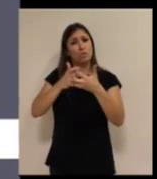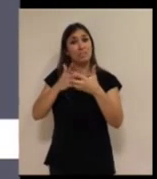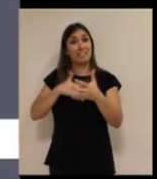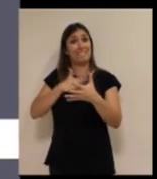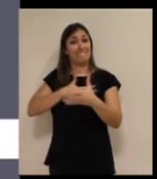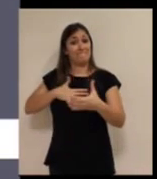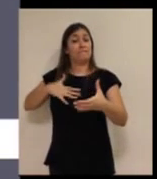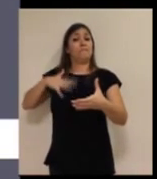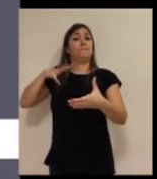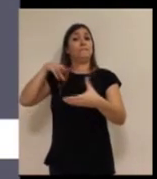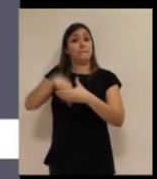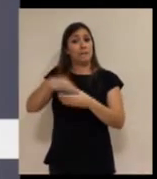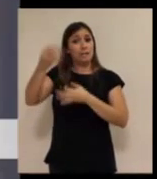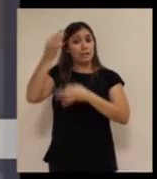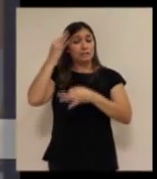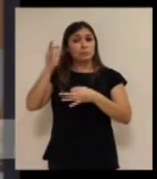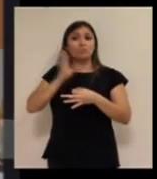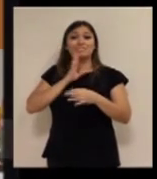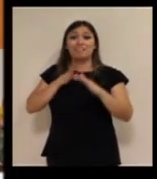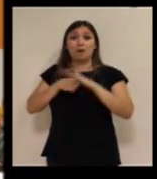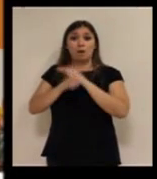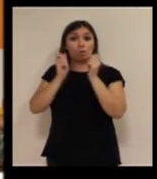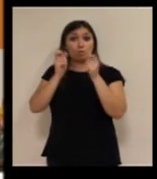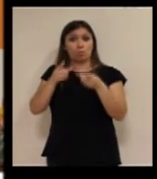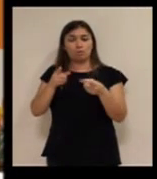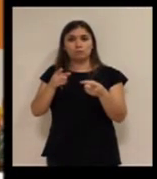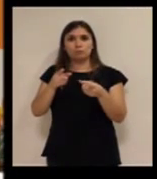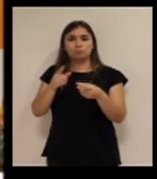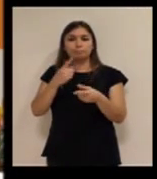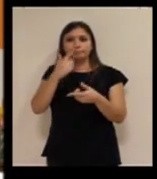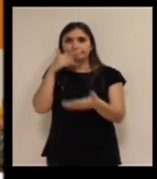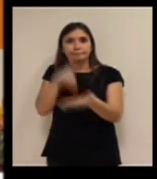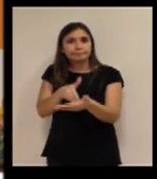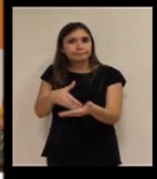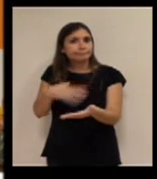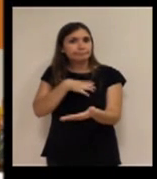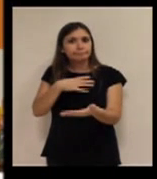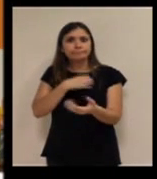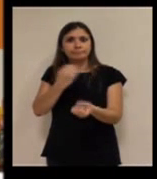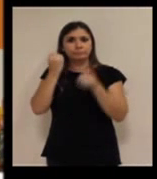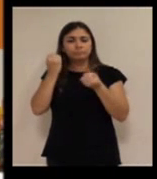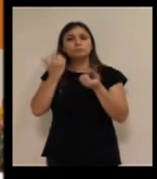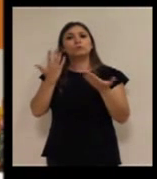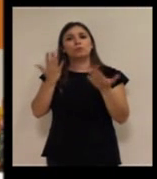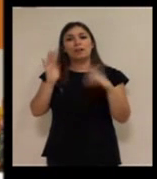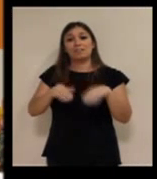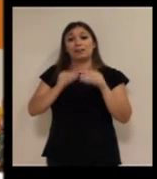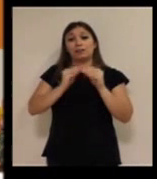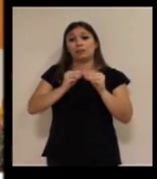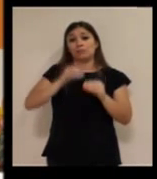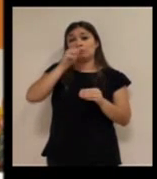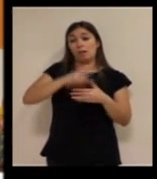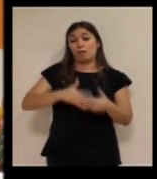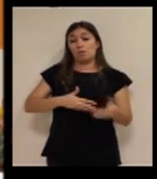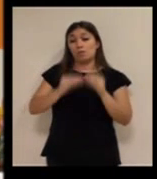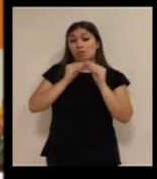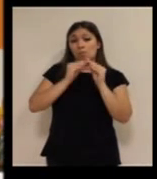que esos requisitos de acceso les incluyesen, y yo creo que los desarrolladores también